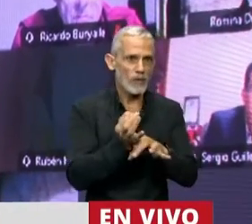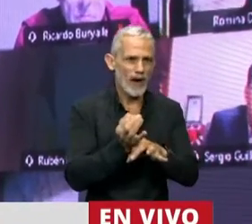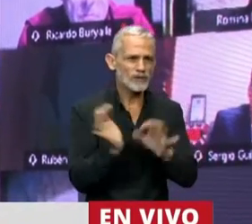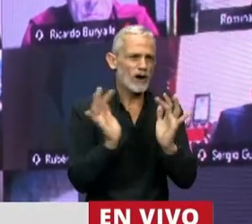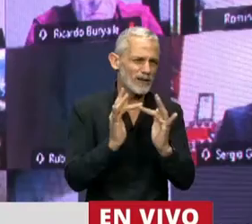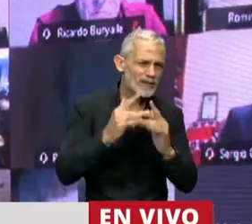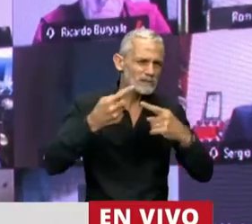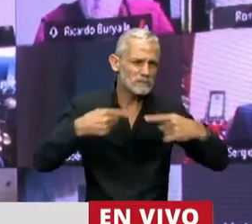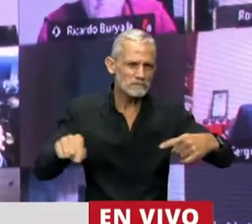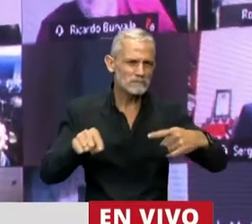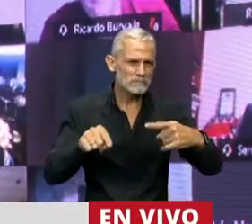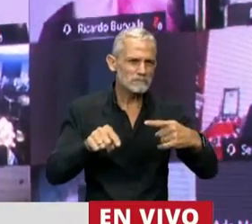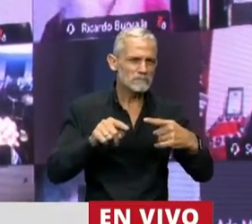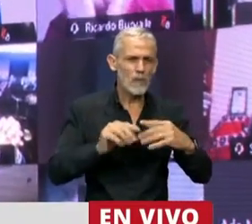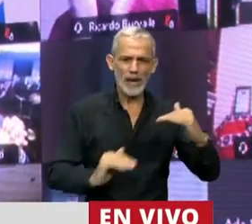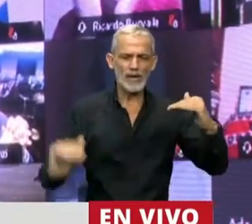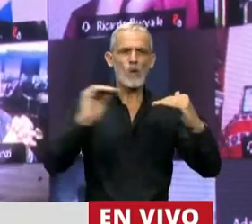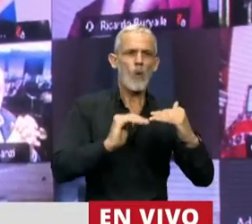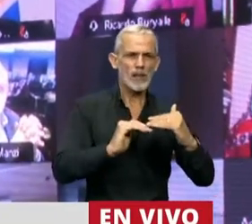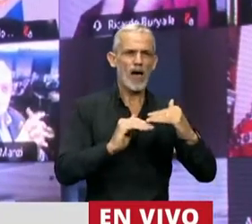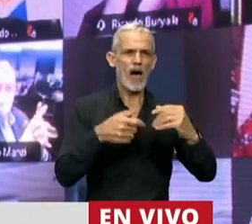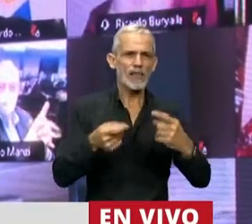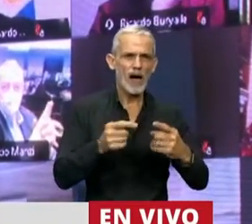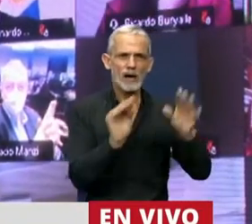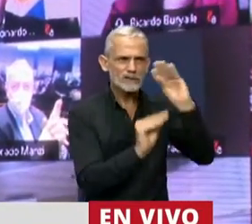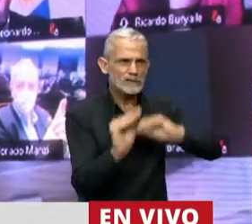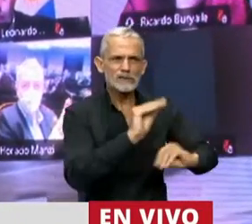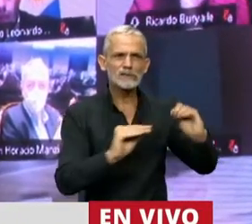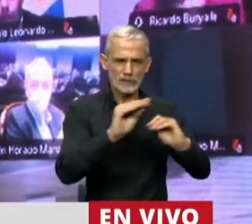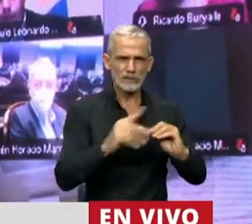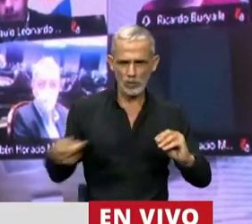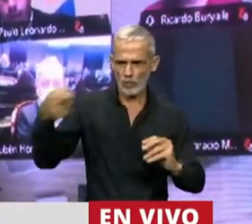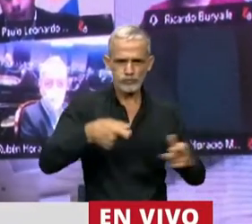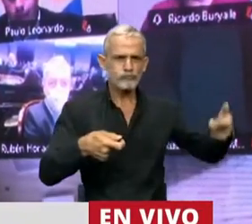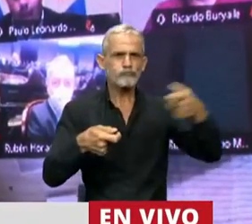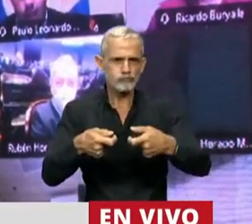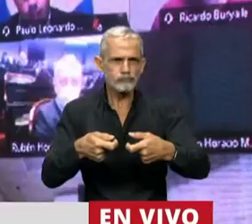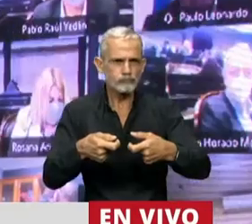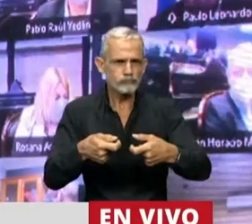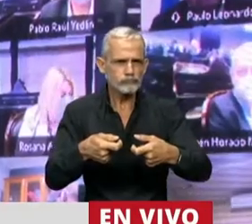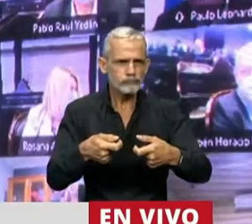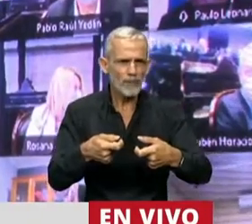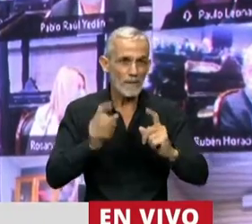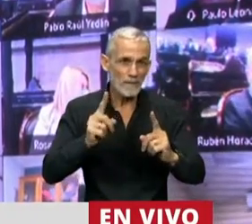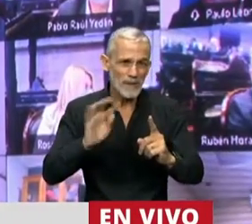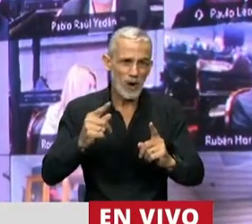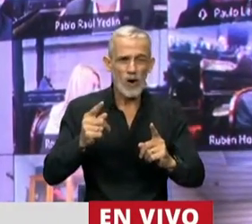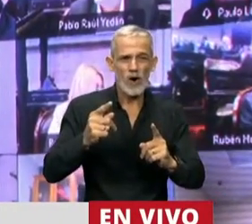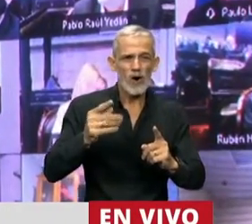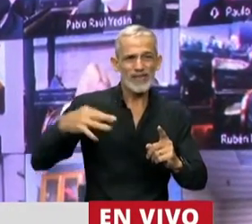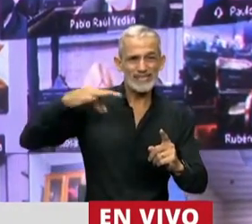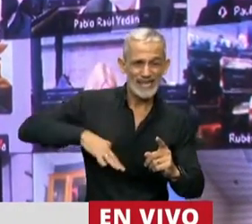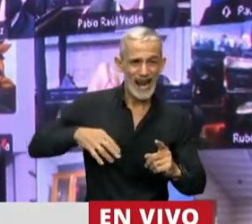digital, conectividad, en infraestructura escolar, en el cofinanciamiento, en retomar el cofinanciamiento de